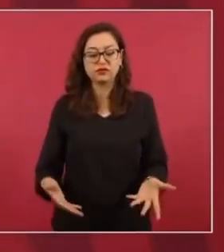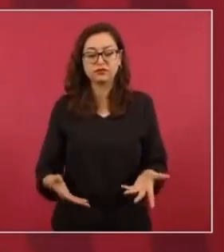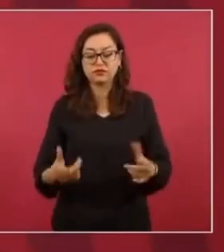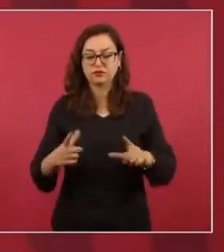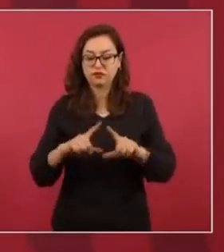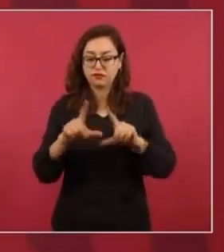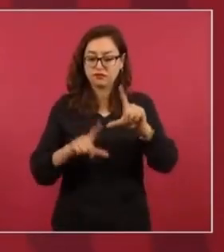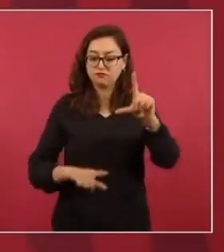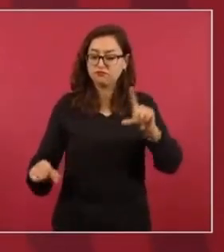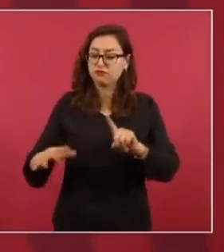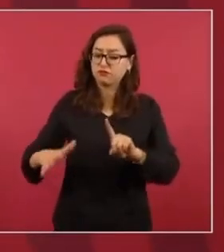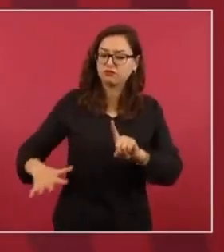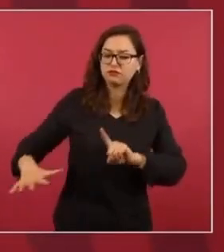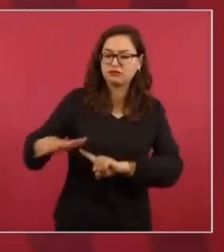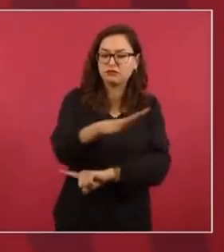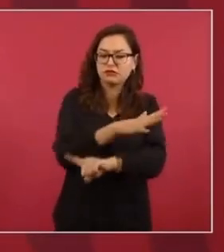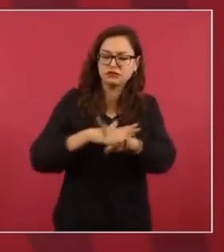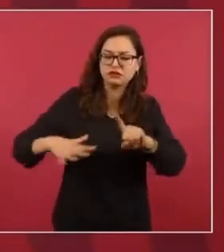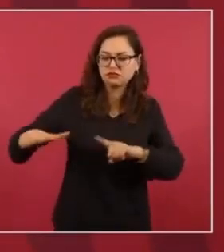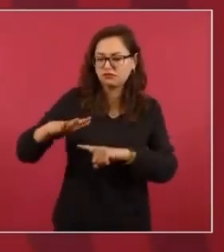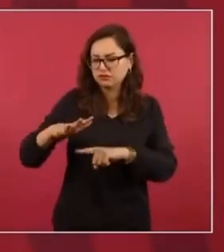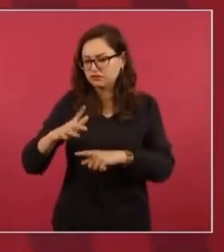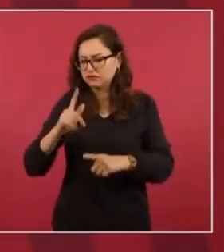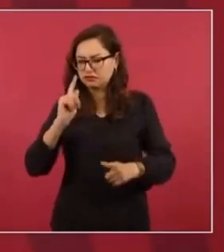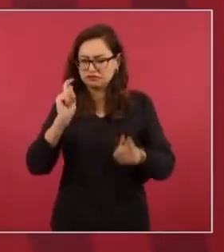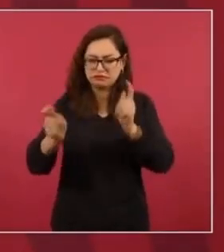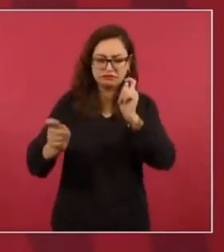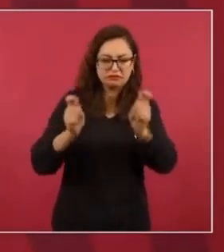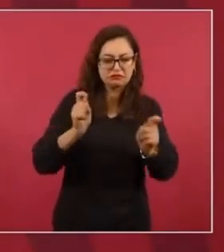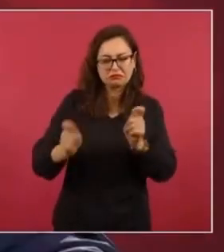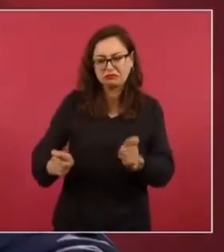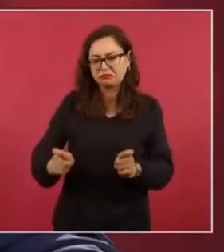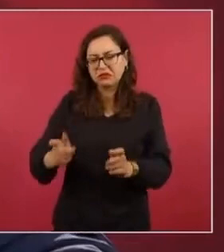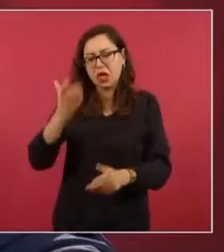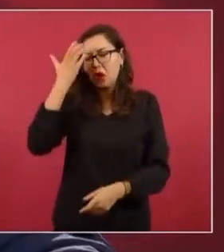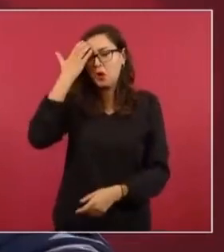realidad que no se conoce